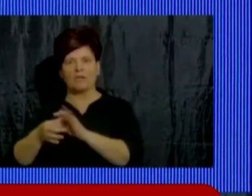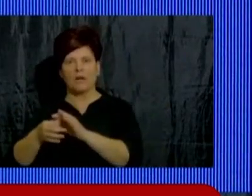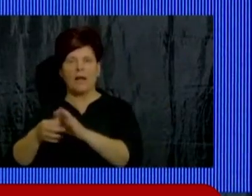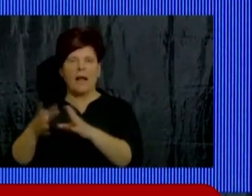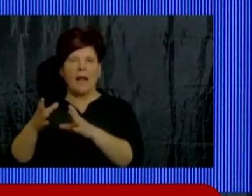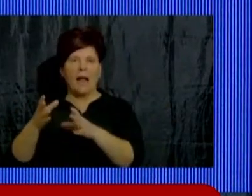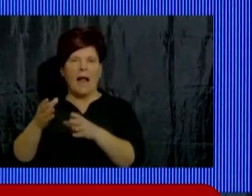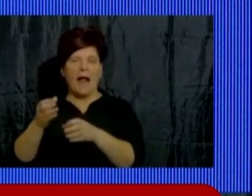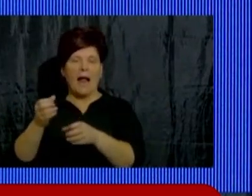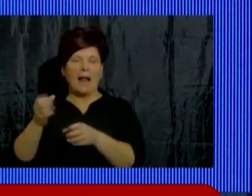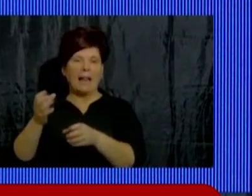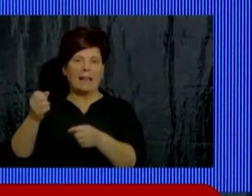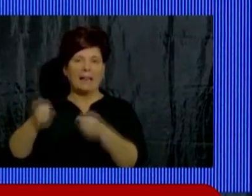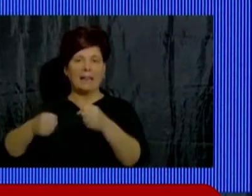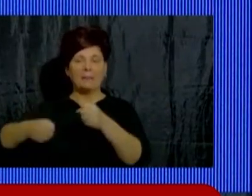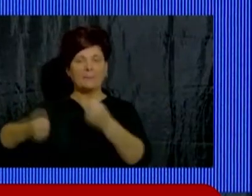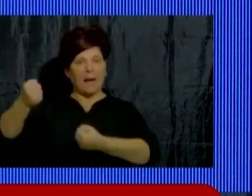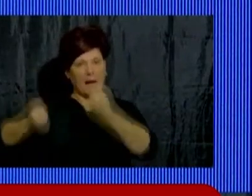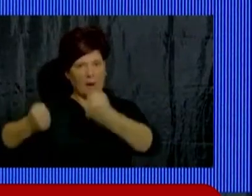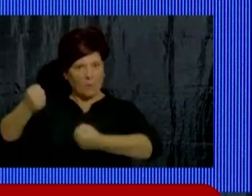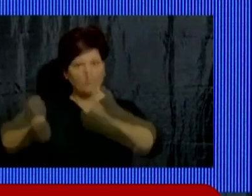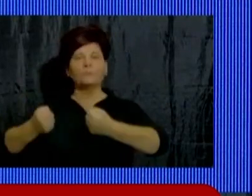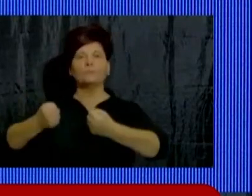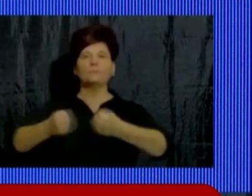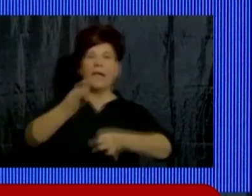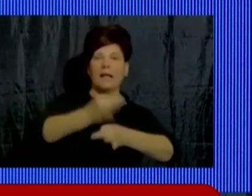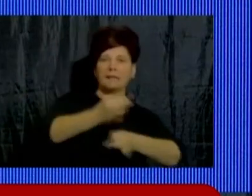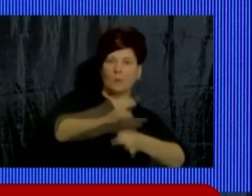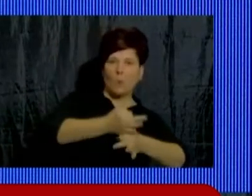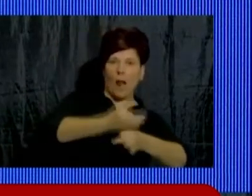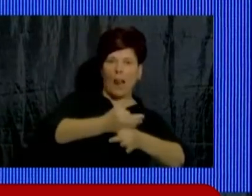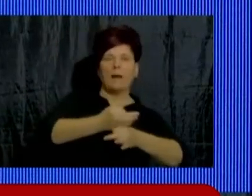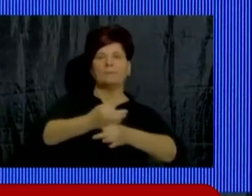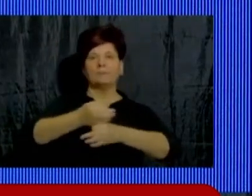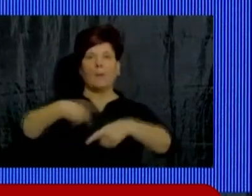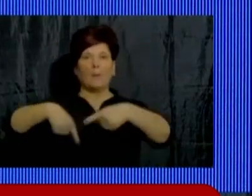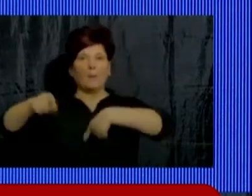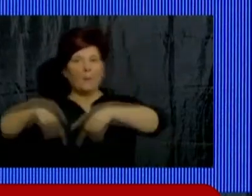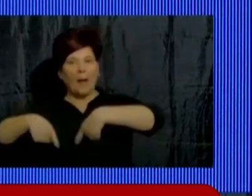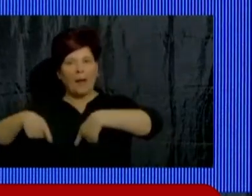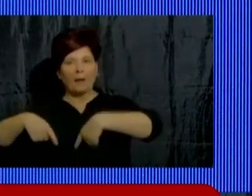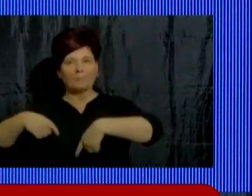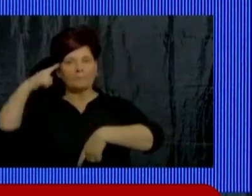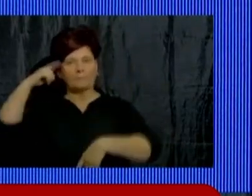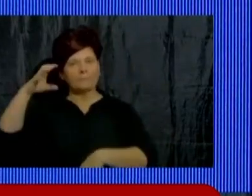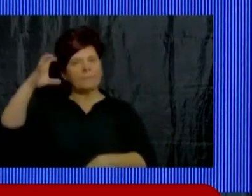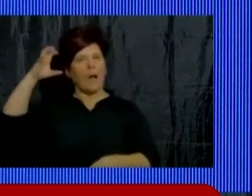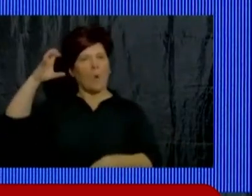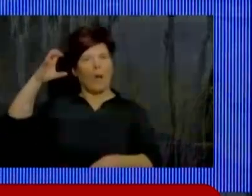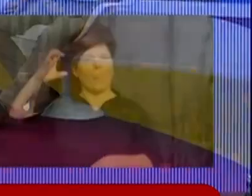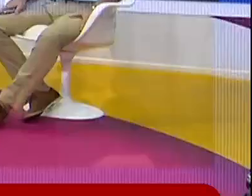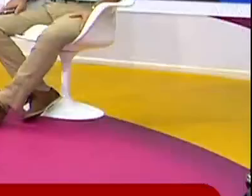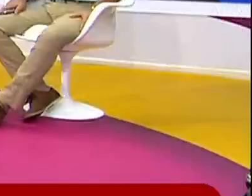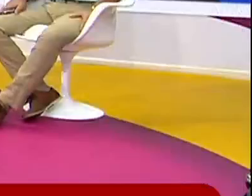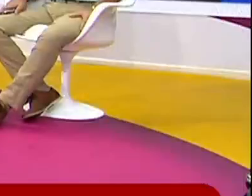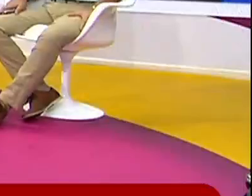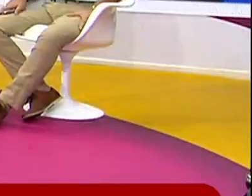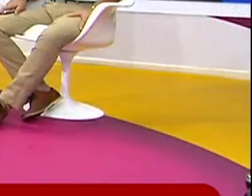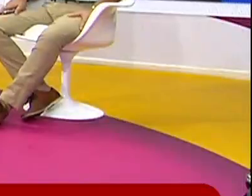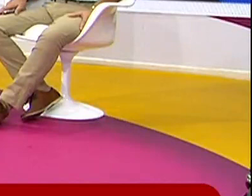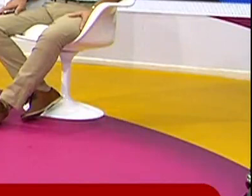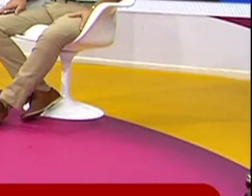Hablamos de educación vial, hablamos de las escuelas y no puedo dejar de es lo que está ocurriendo en el campo de la Ribera,